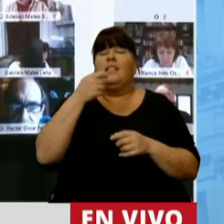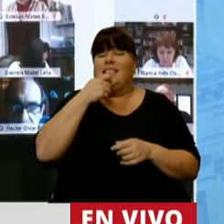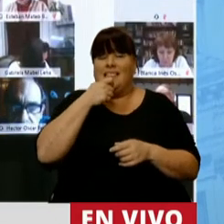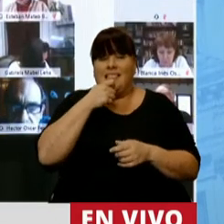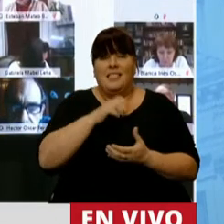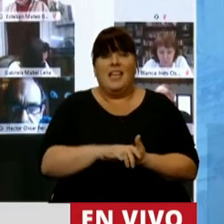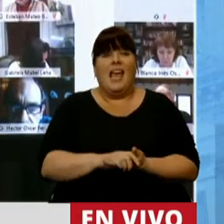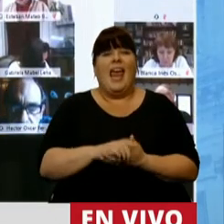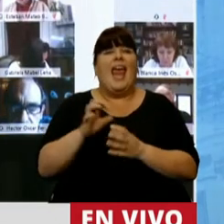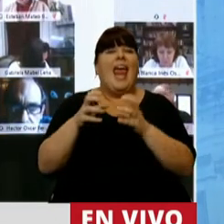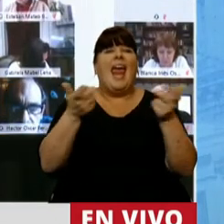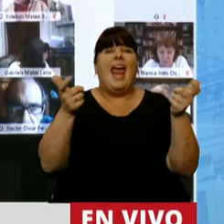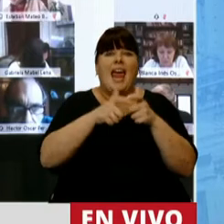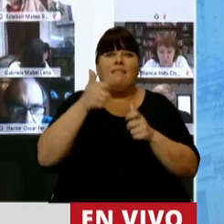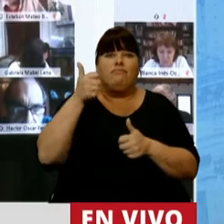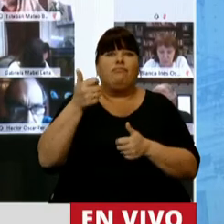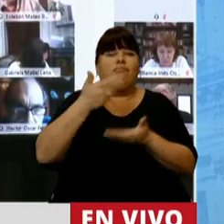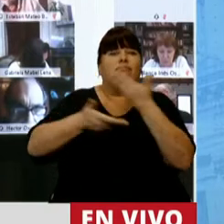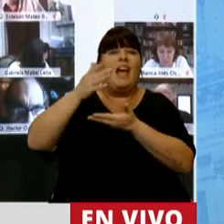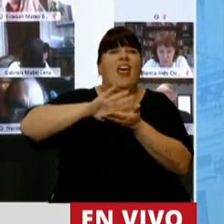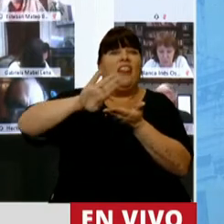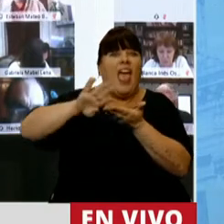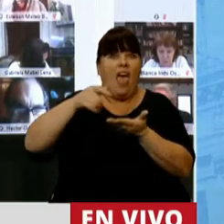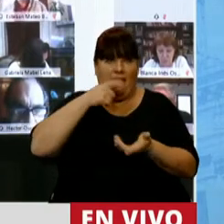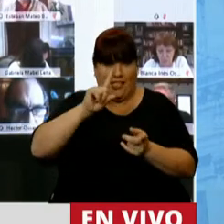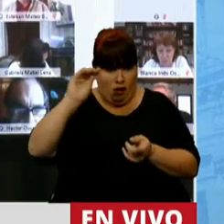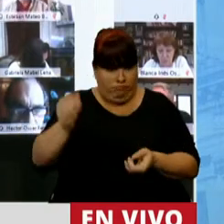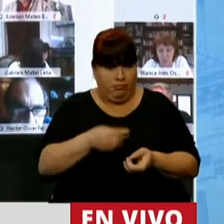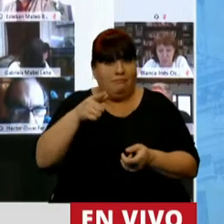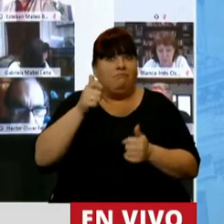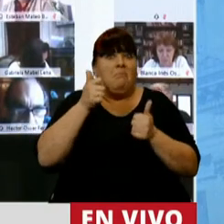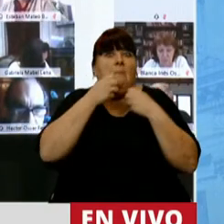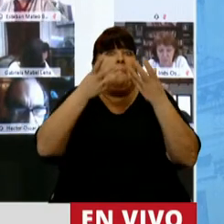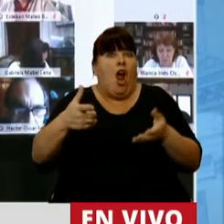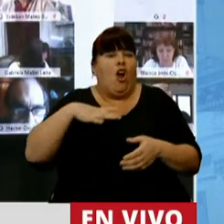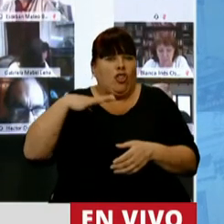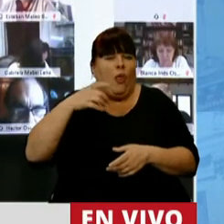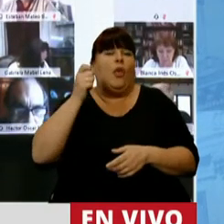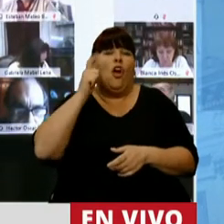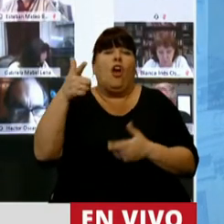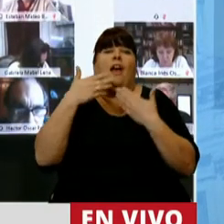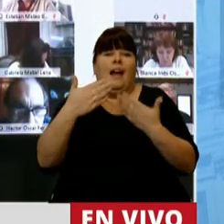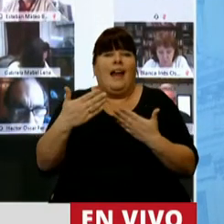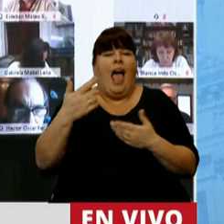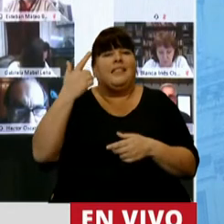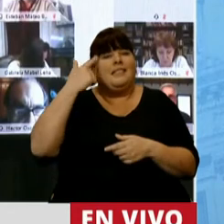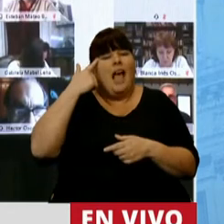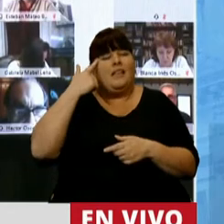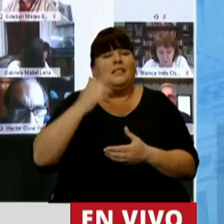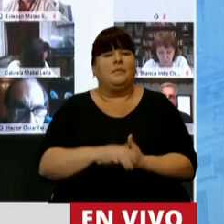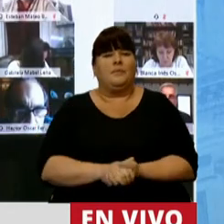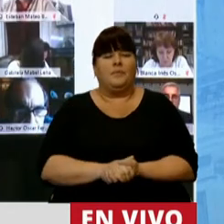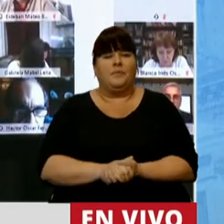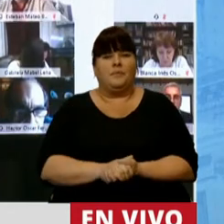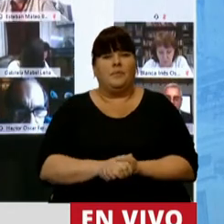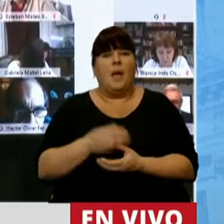si no se hubiera dado el exitoso canje de deuda, que superó todas las expectativas y que nos permitió mirar con claridad el hecho